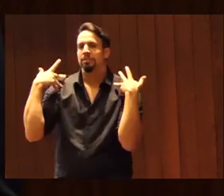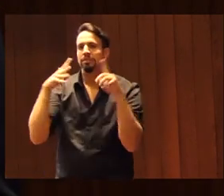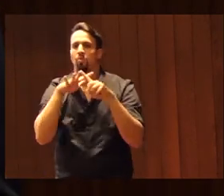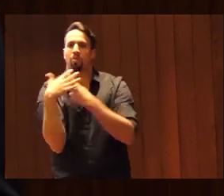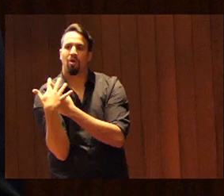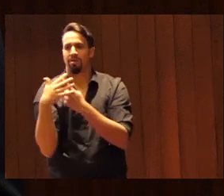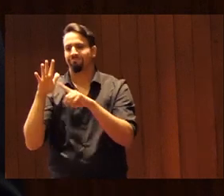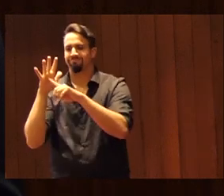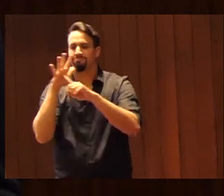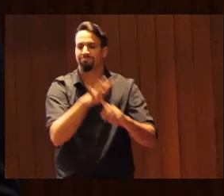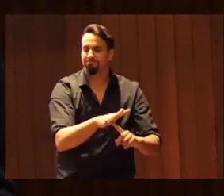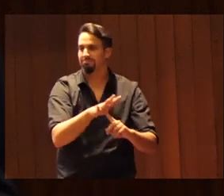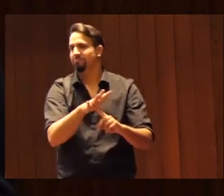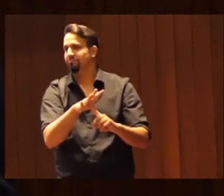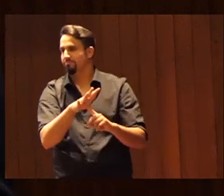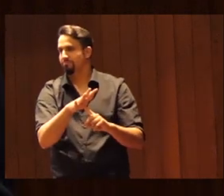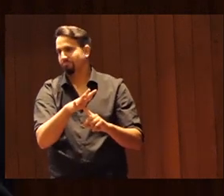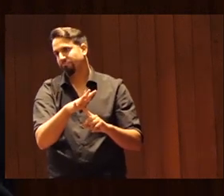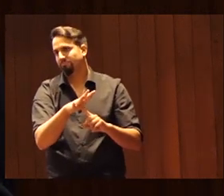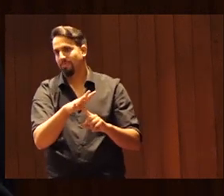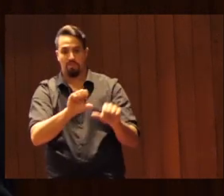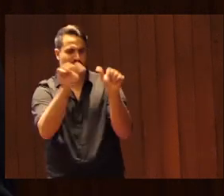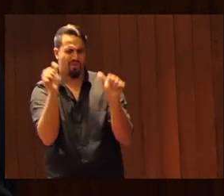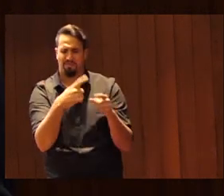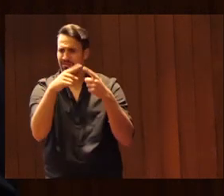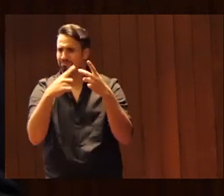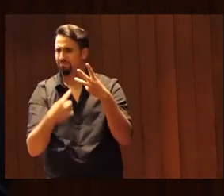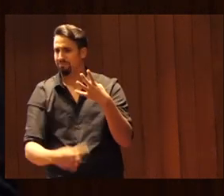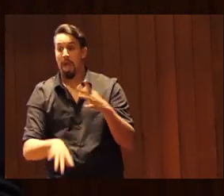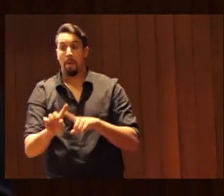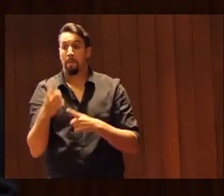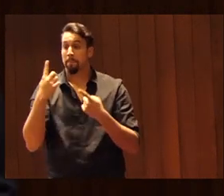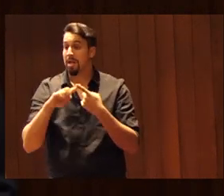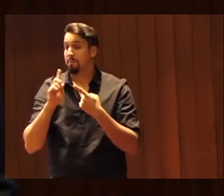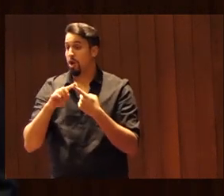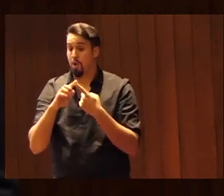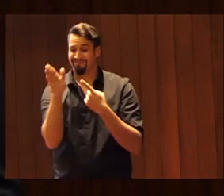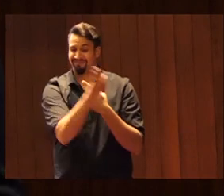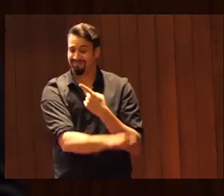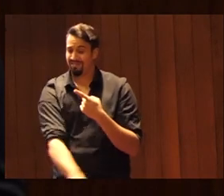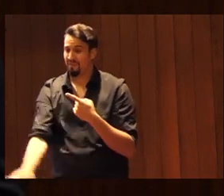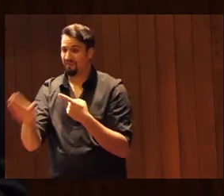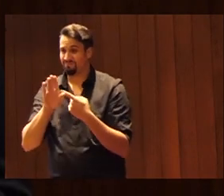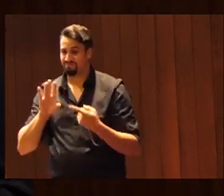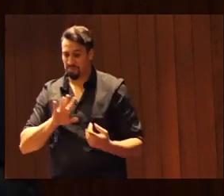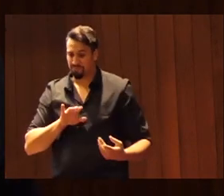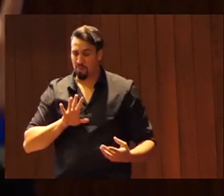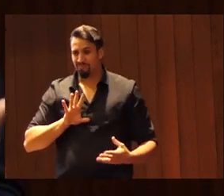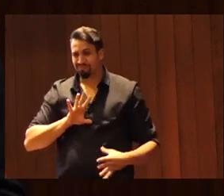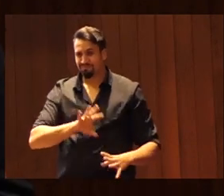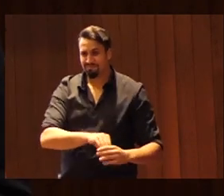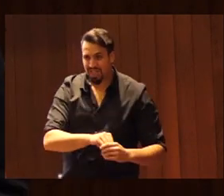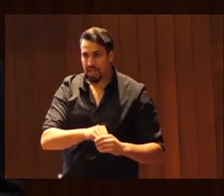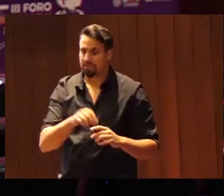de discriminación de diversas formas. En primer lugar, la infantilización. Es una